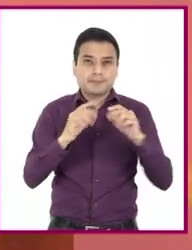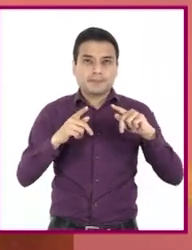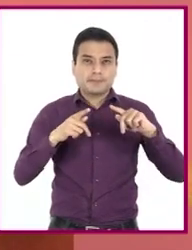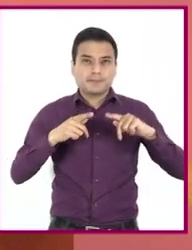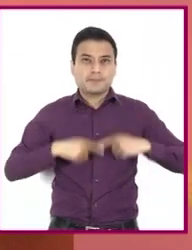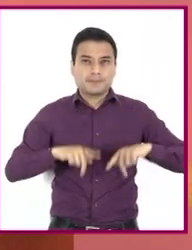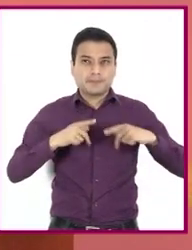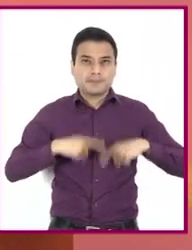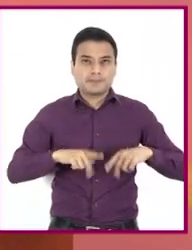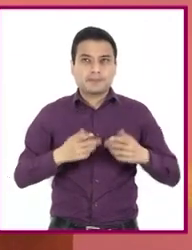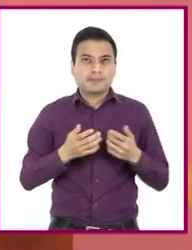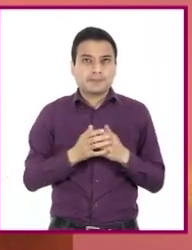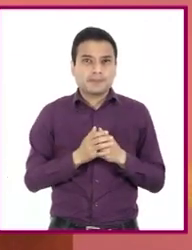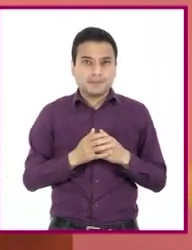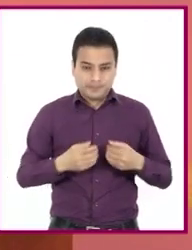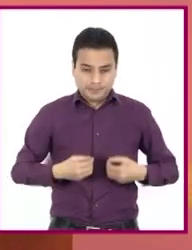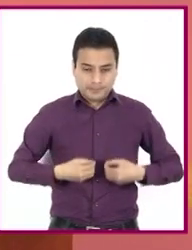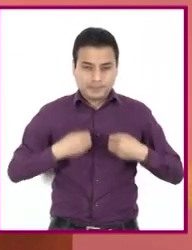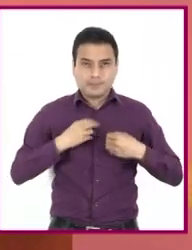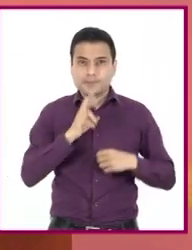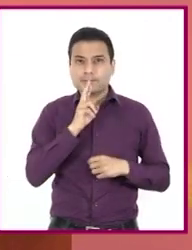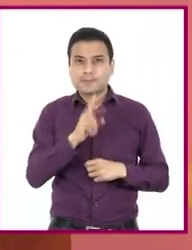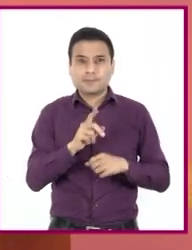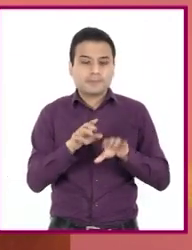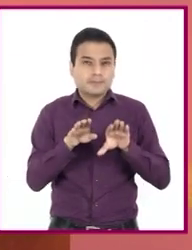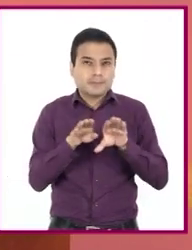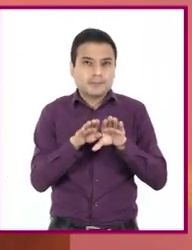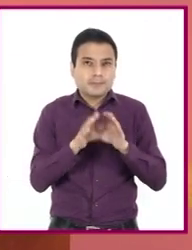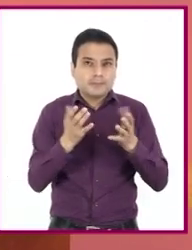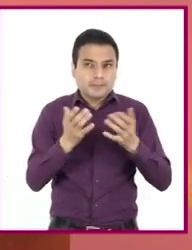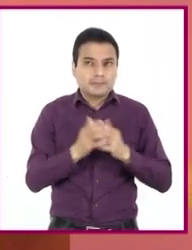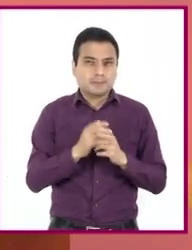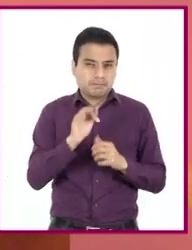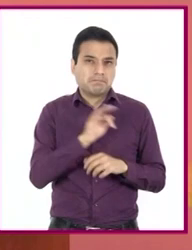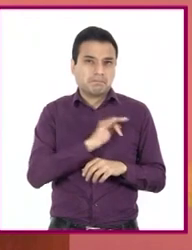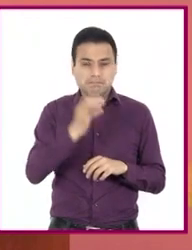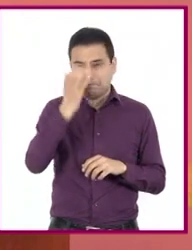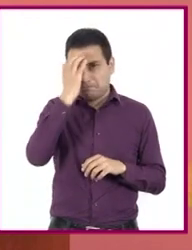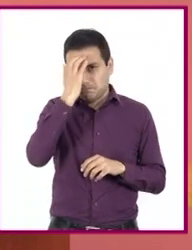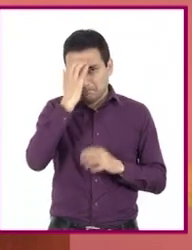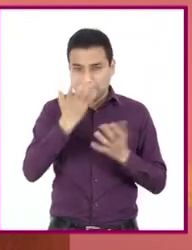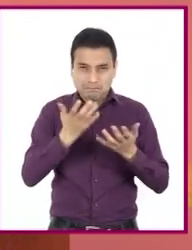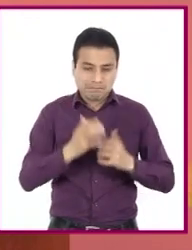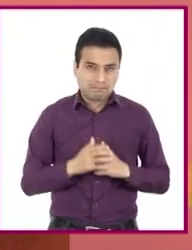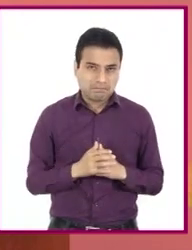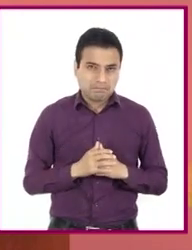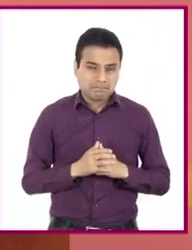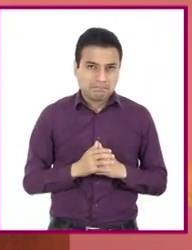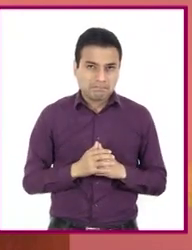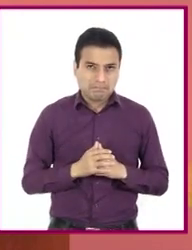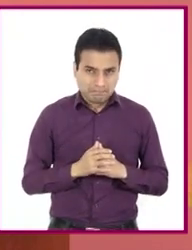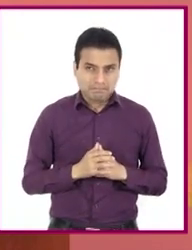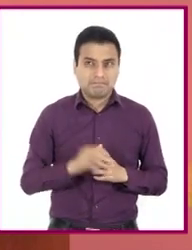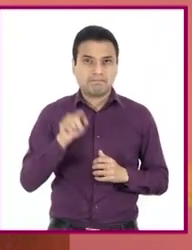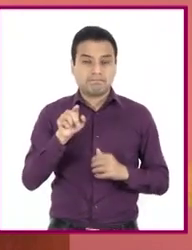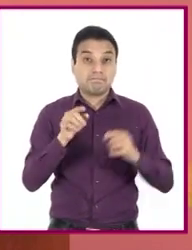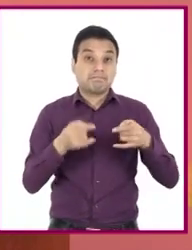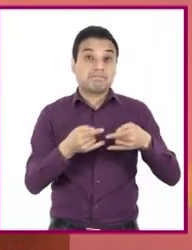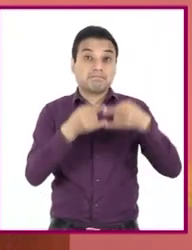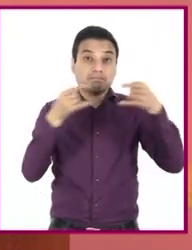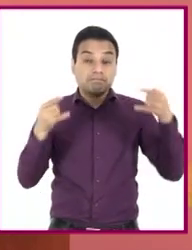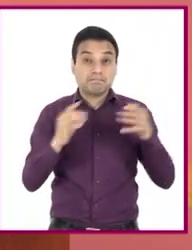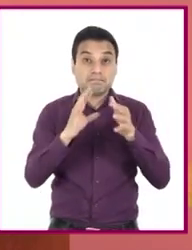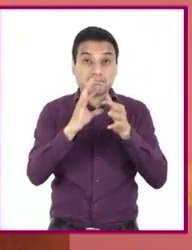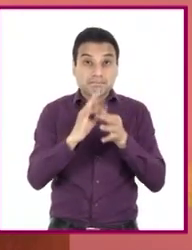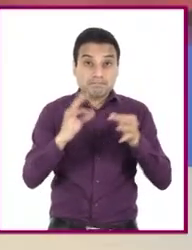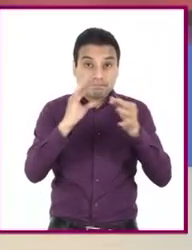logrado mejorar su condición física a partir del cambio en hábitos alimenticios y que al momento de narrar esta historia, comparte